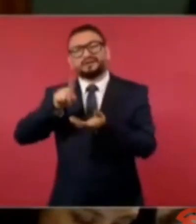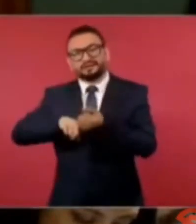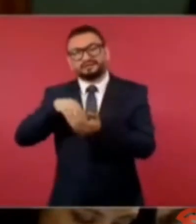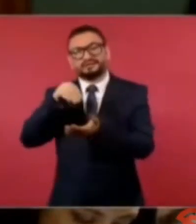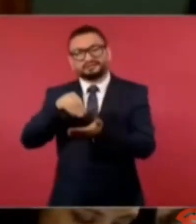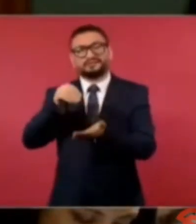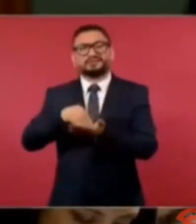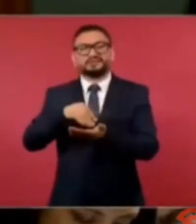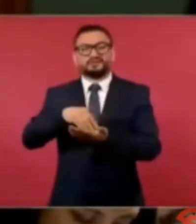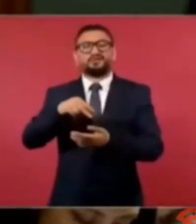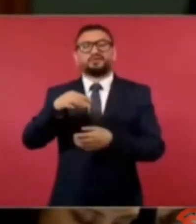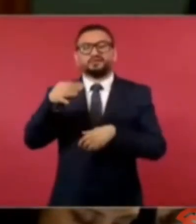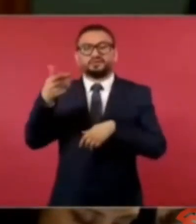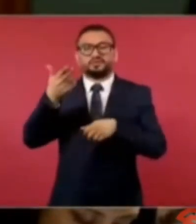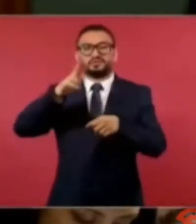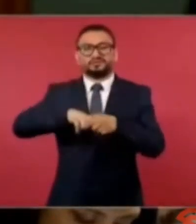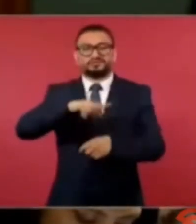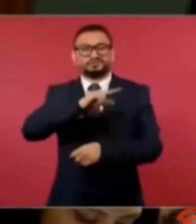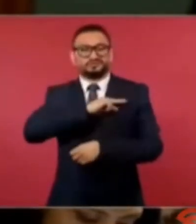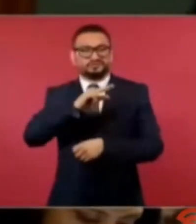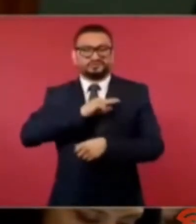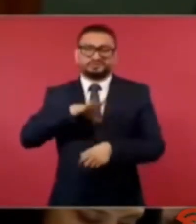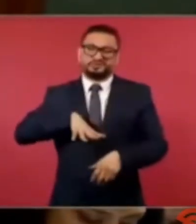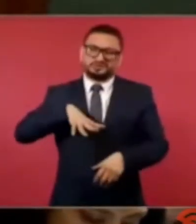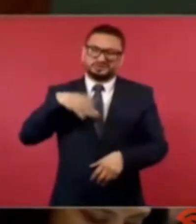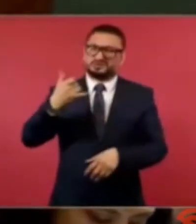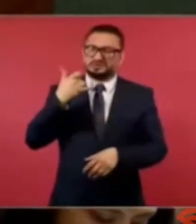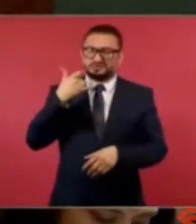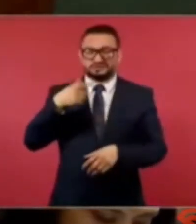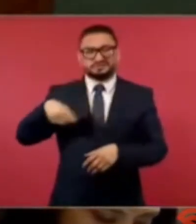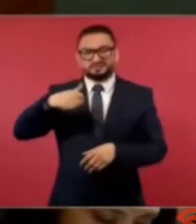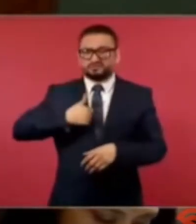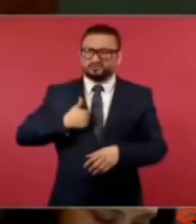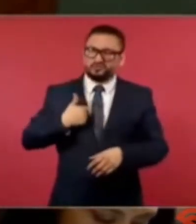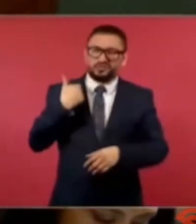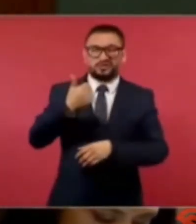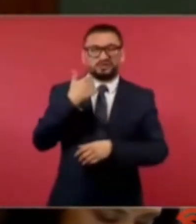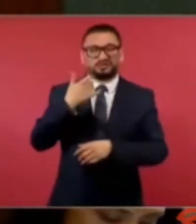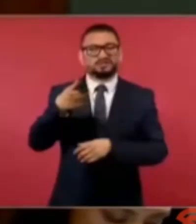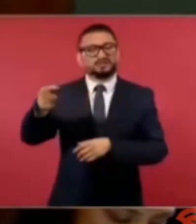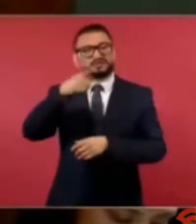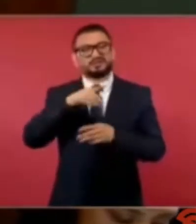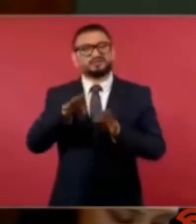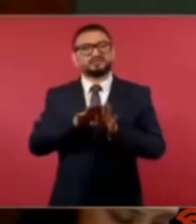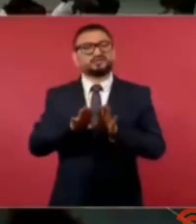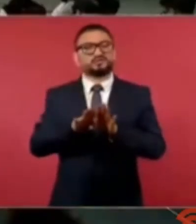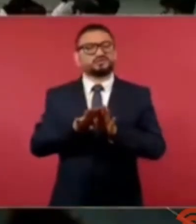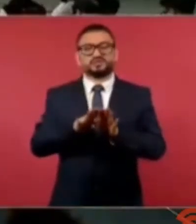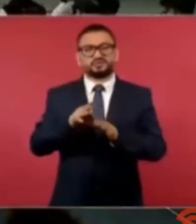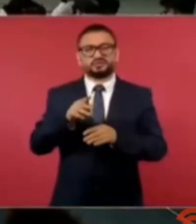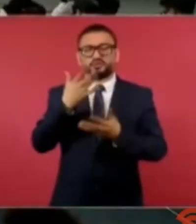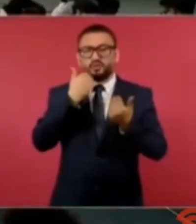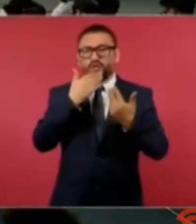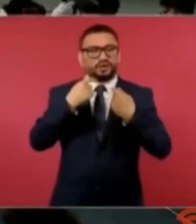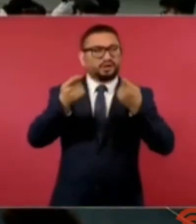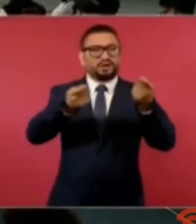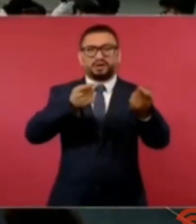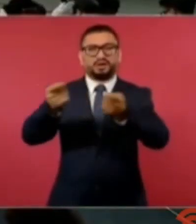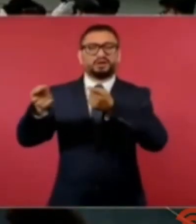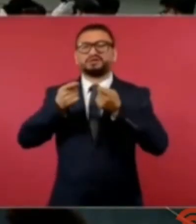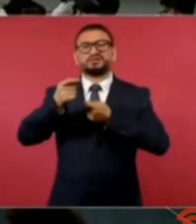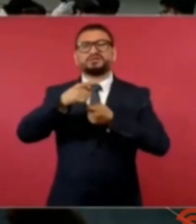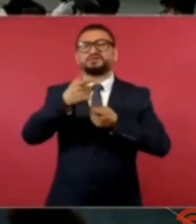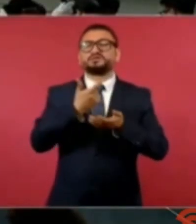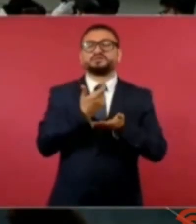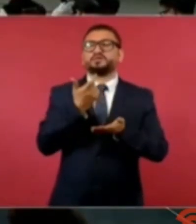clínicas privadas y parece que no tienen contención y con total impunidad